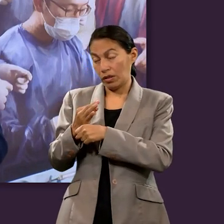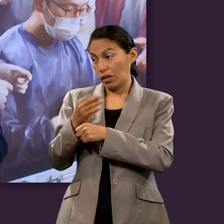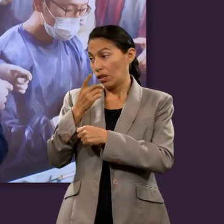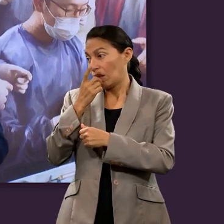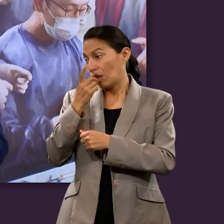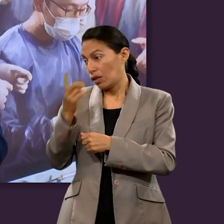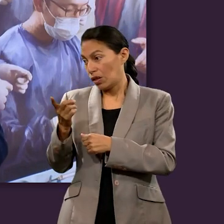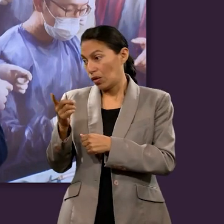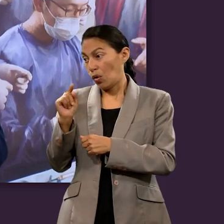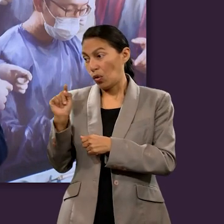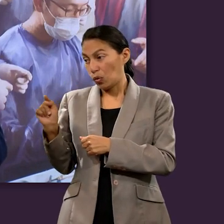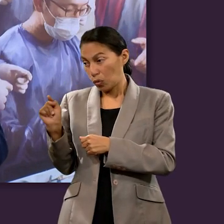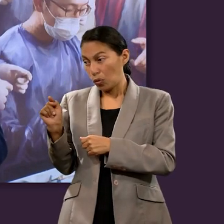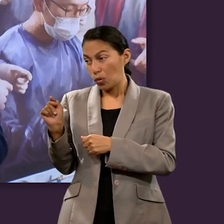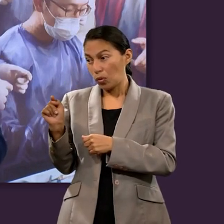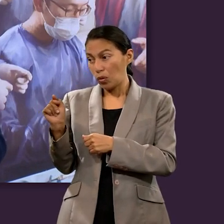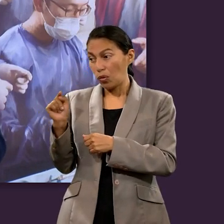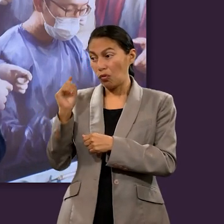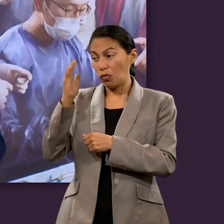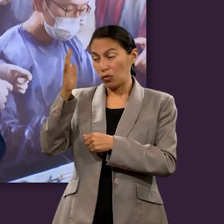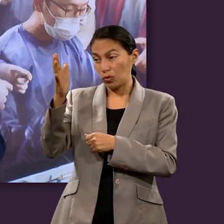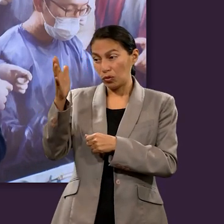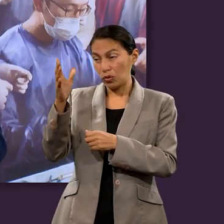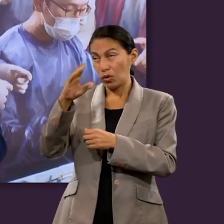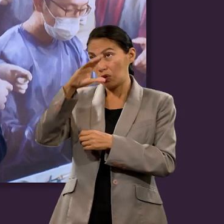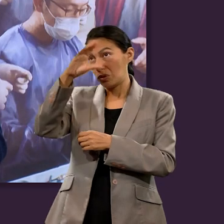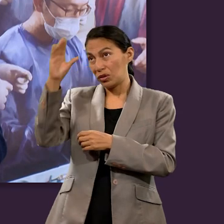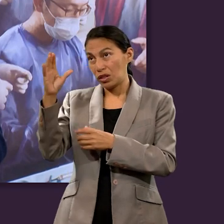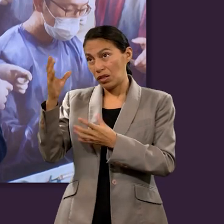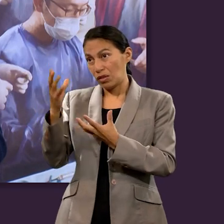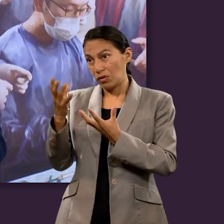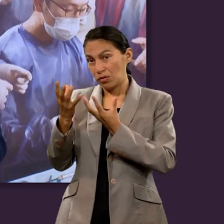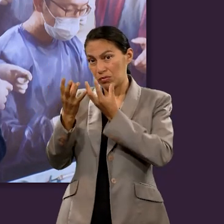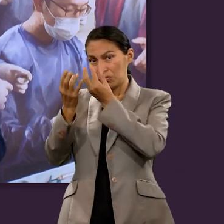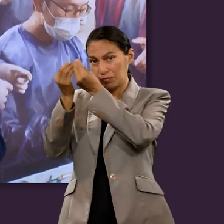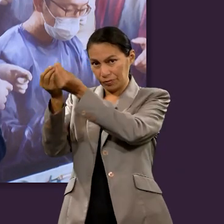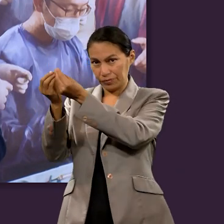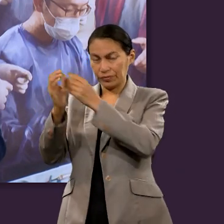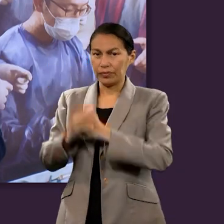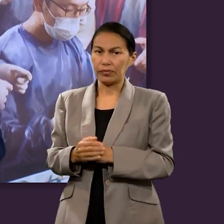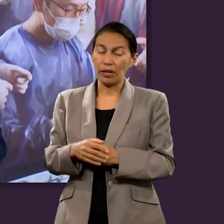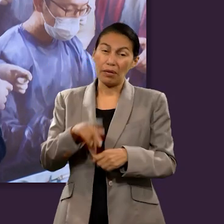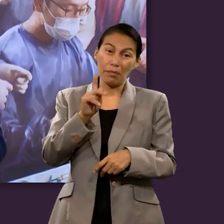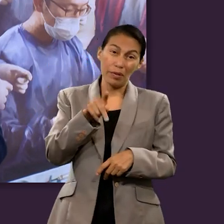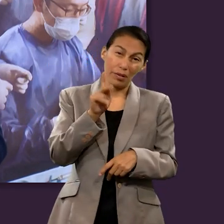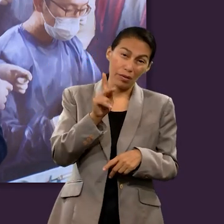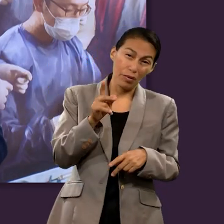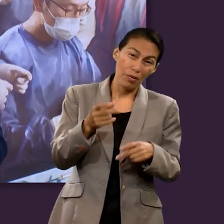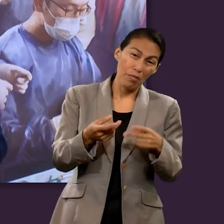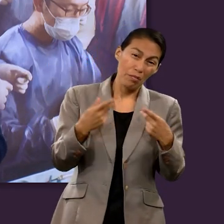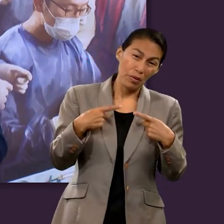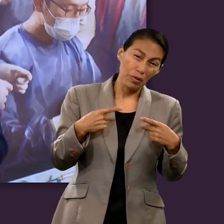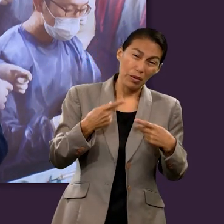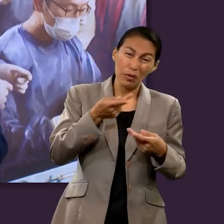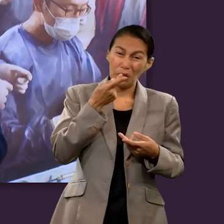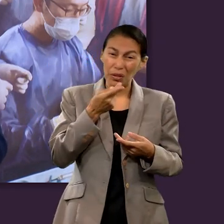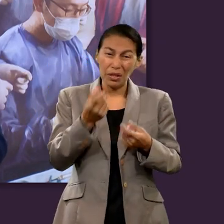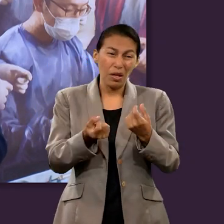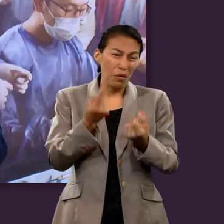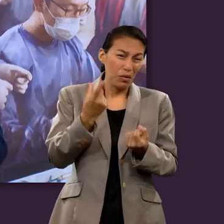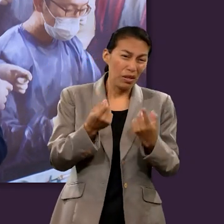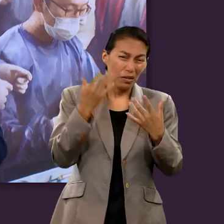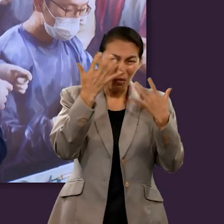menciona a Lucas que a uno de ellos les dijo de cierto te digo, hoy estarás conmigo en el paraíso.